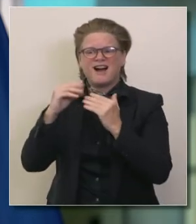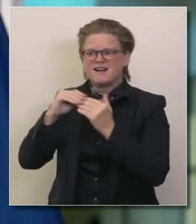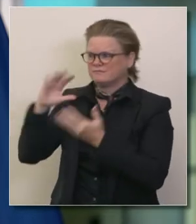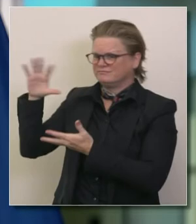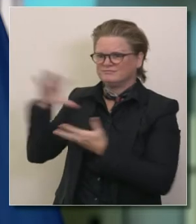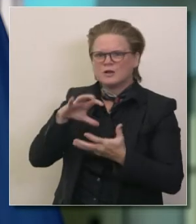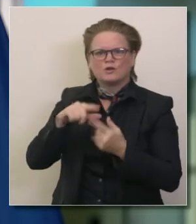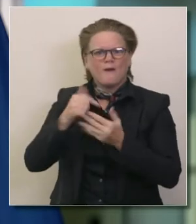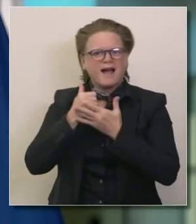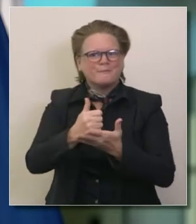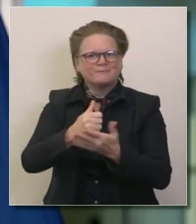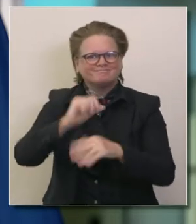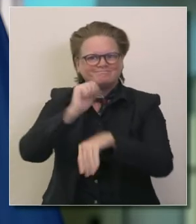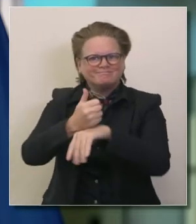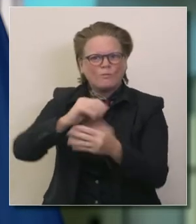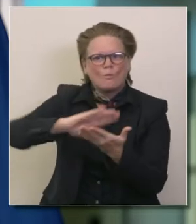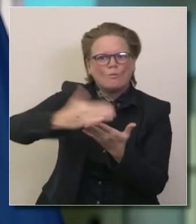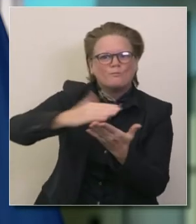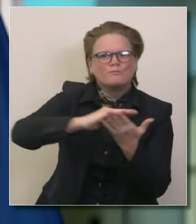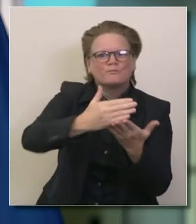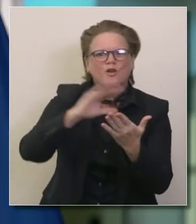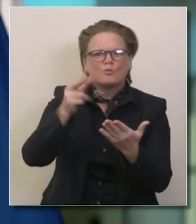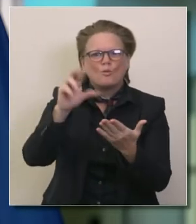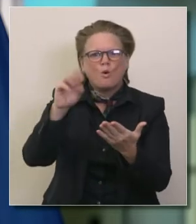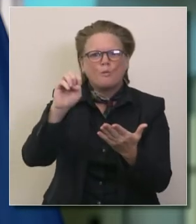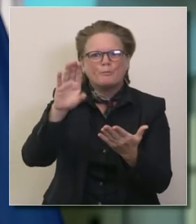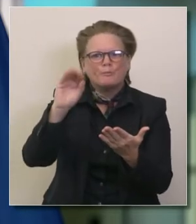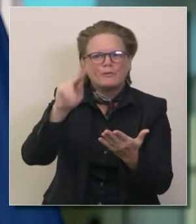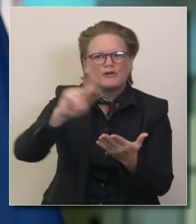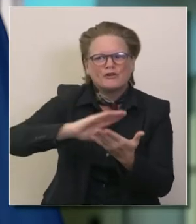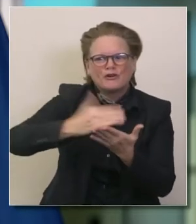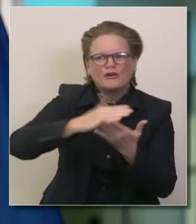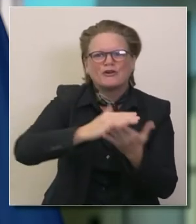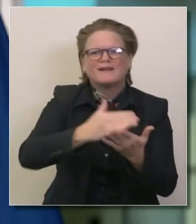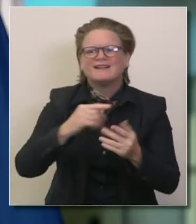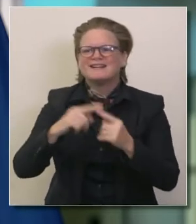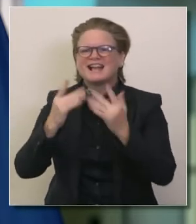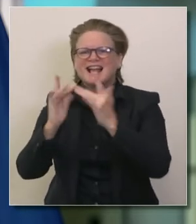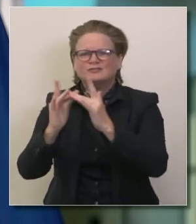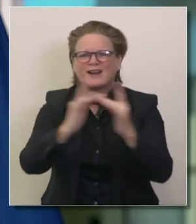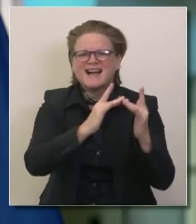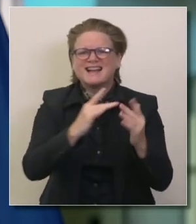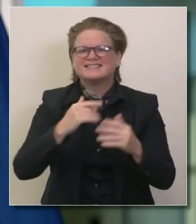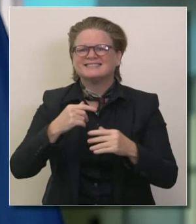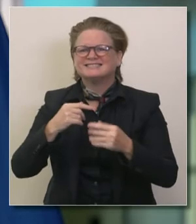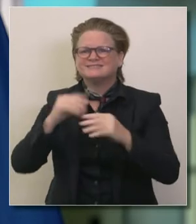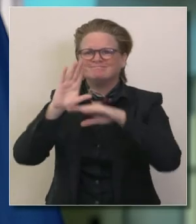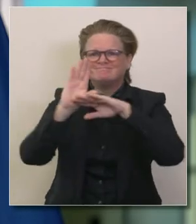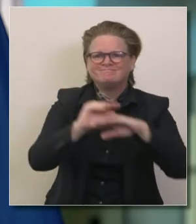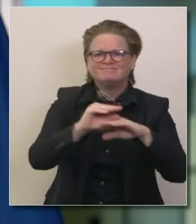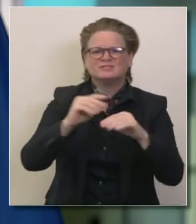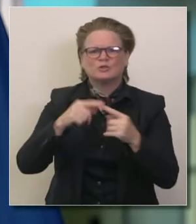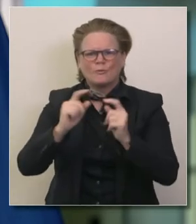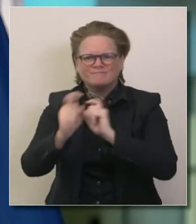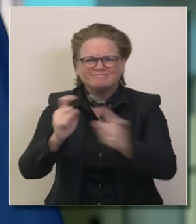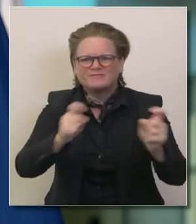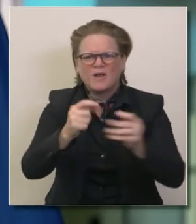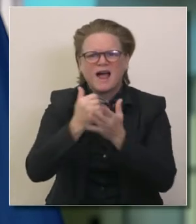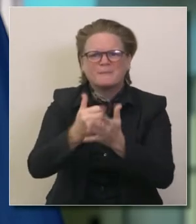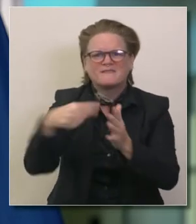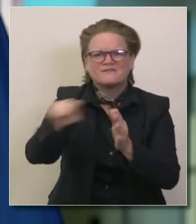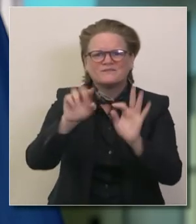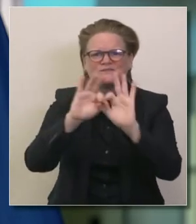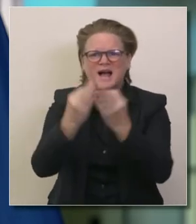Chromebox para abordar la compra de estos para abordar la división la brecha tecnológica